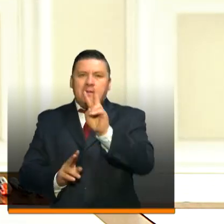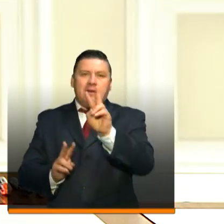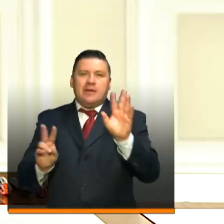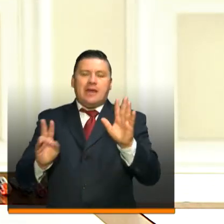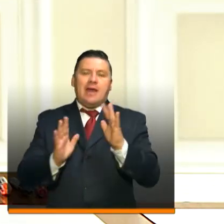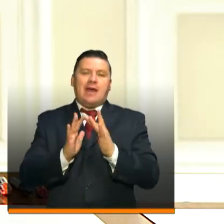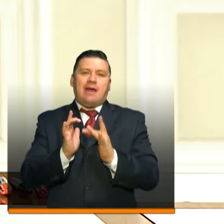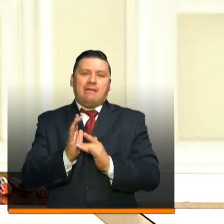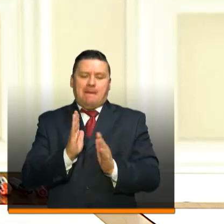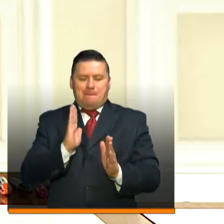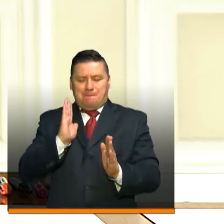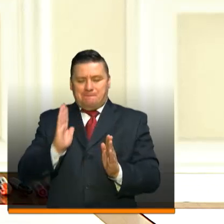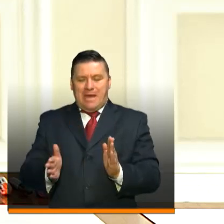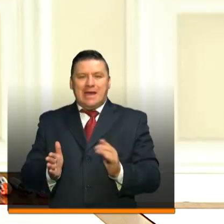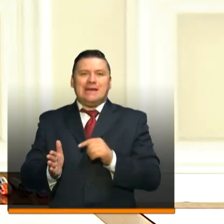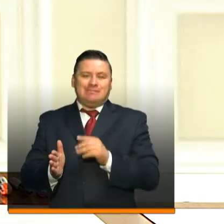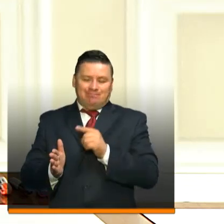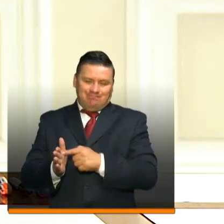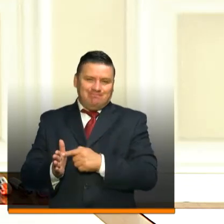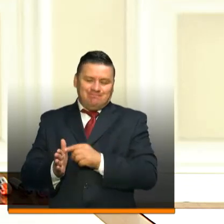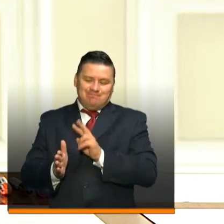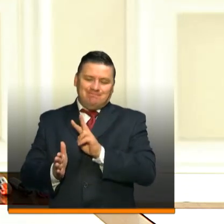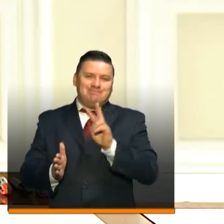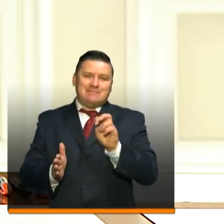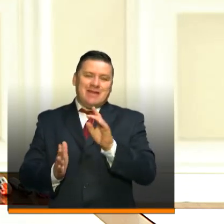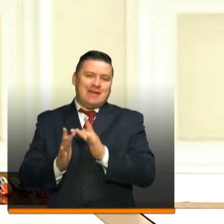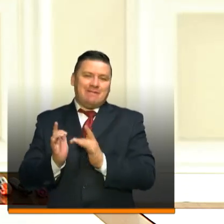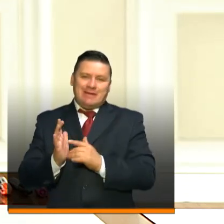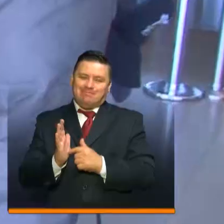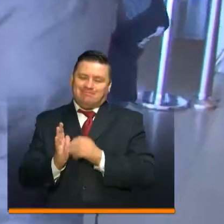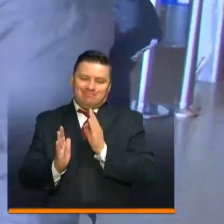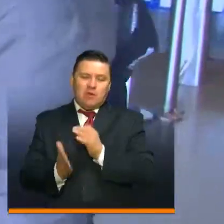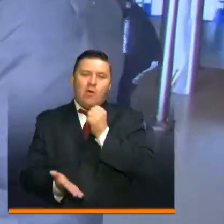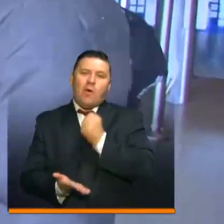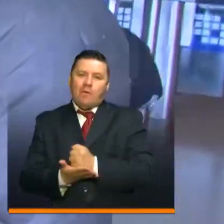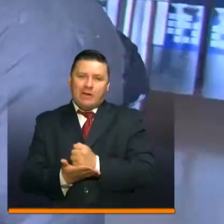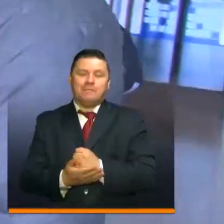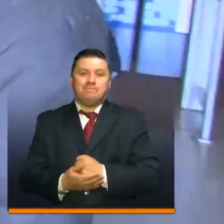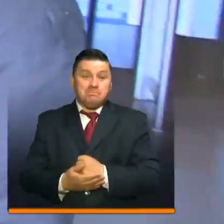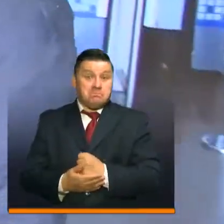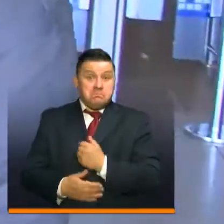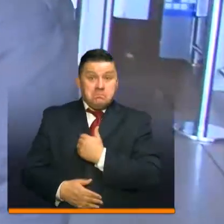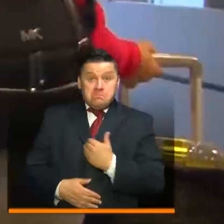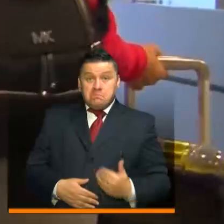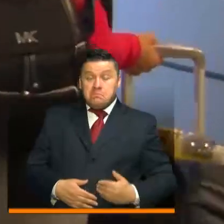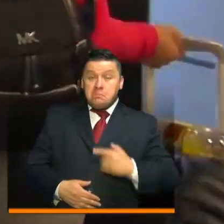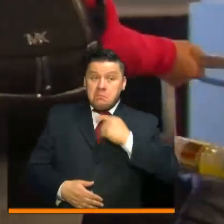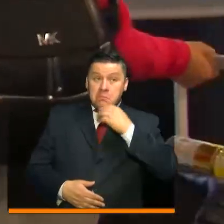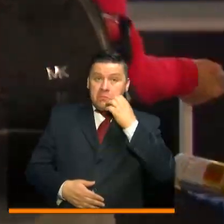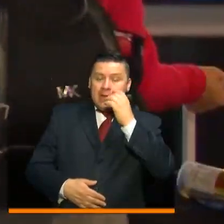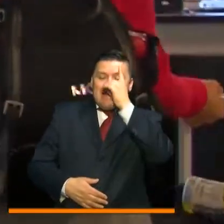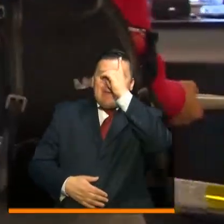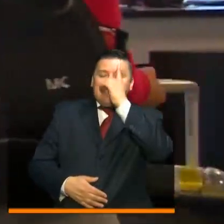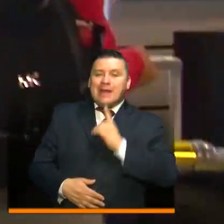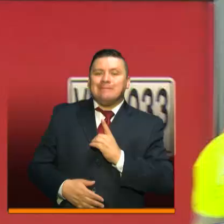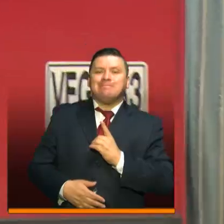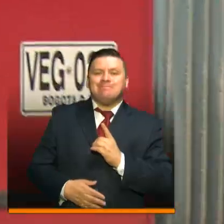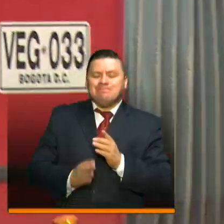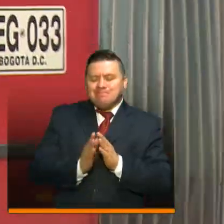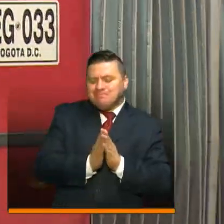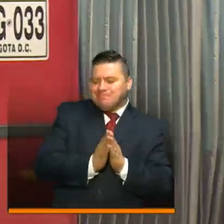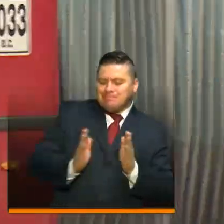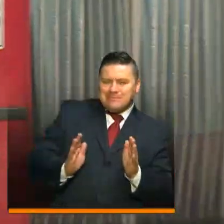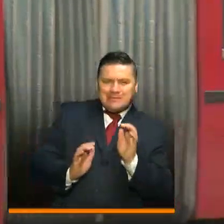el aislamiento preventivo obligatorio. De acuerdo con el presidente Duque, la decisión de mantener el